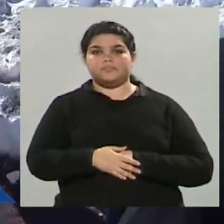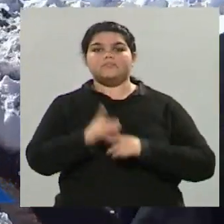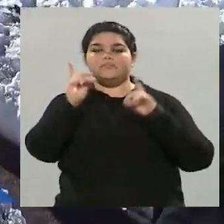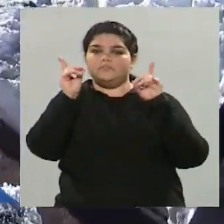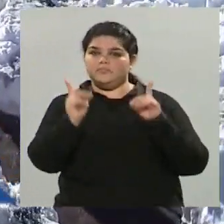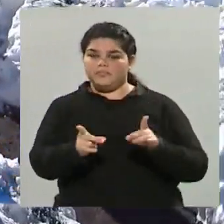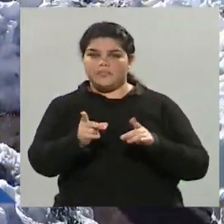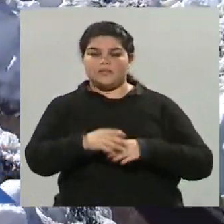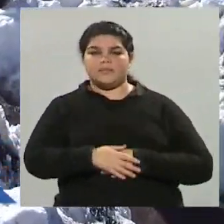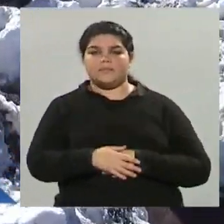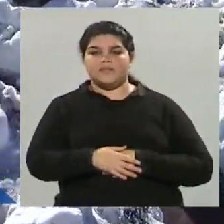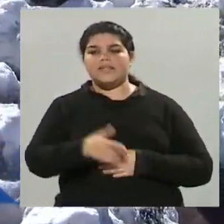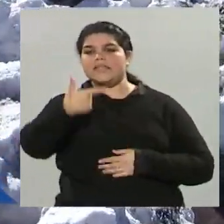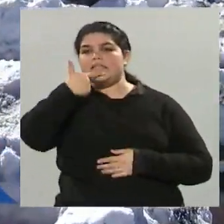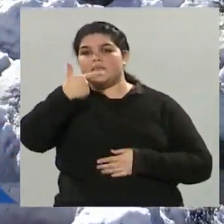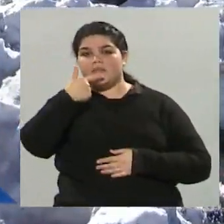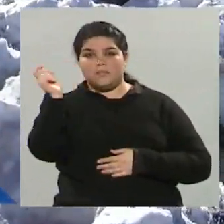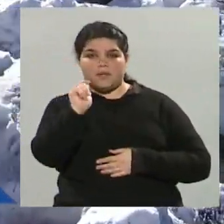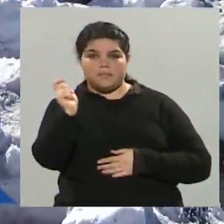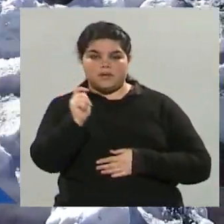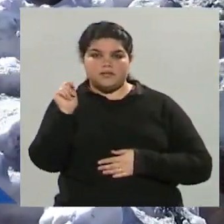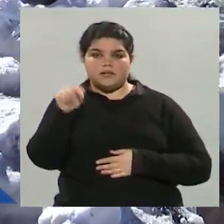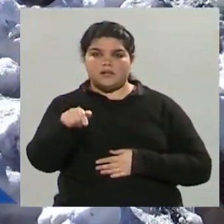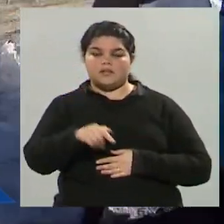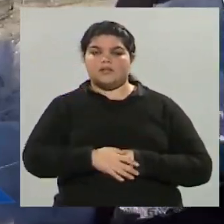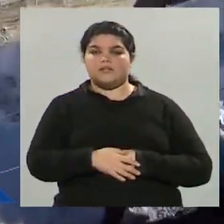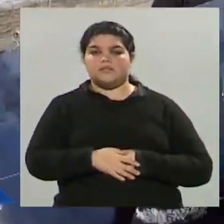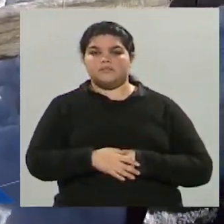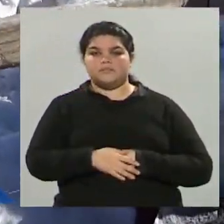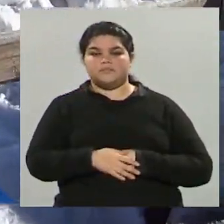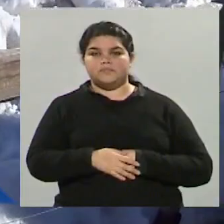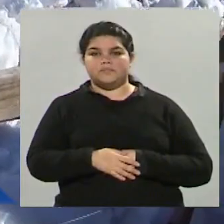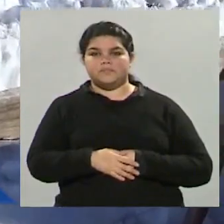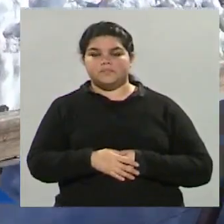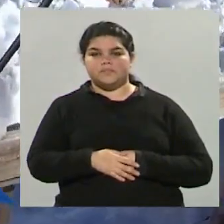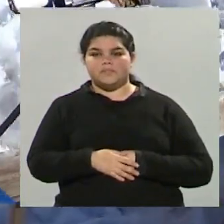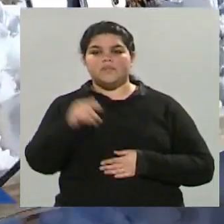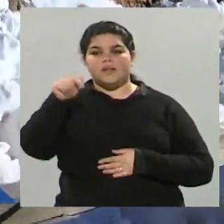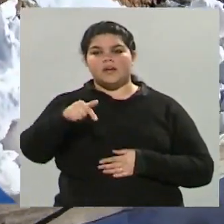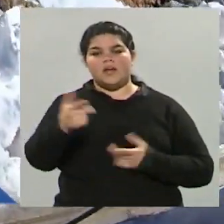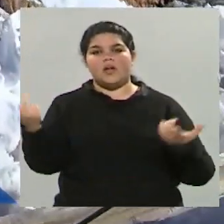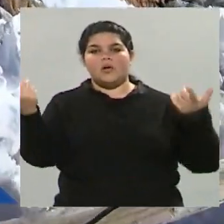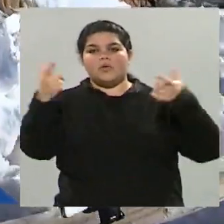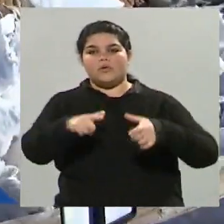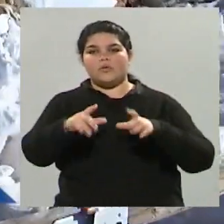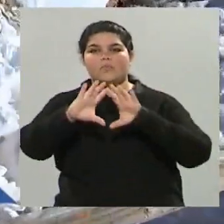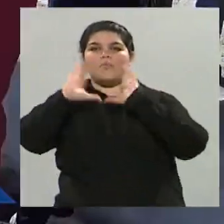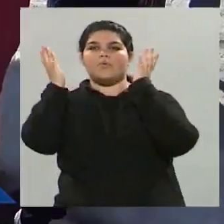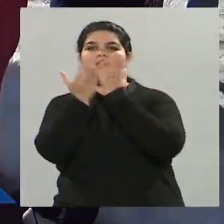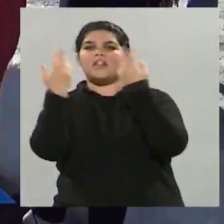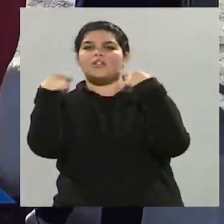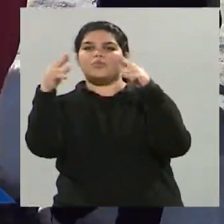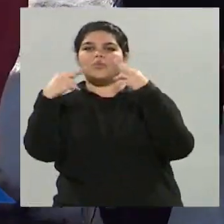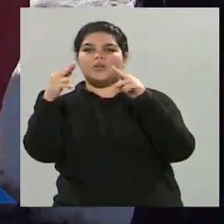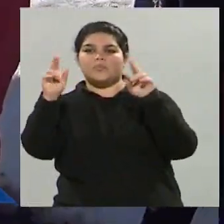tendremos en el mes de septiembre un evento que realizaremos con la Organización Mundial del Turismo, que